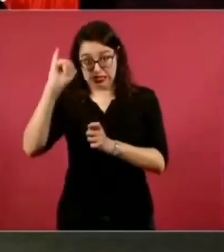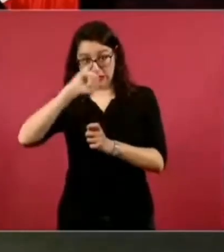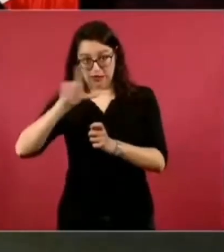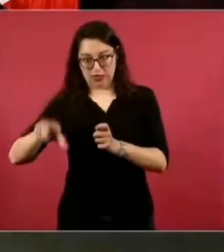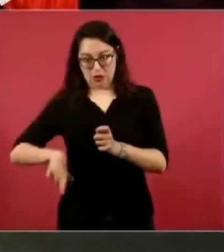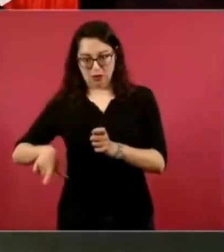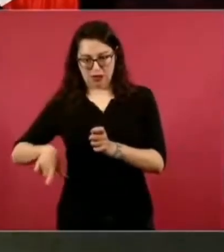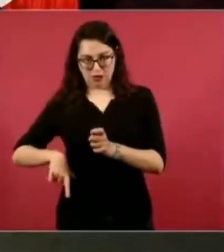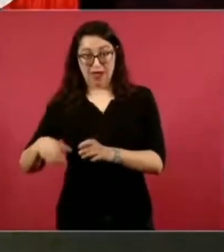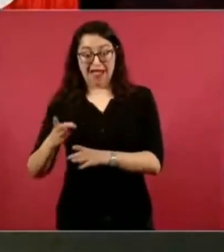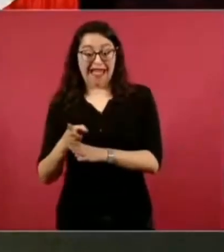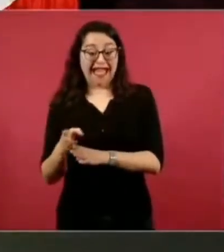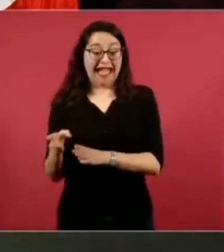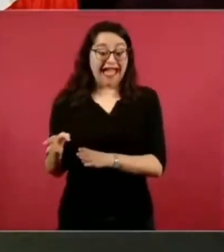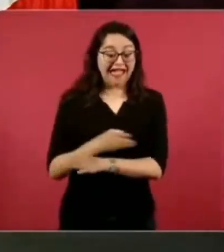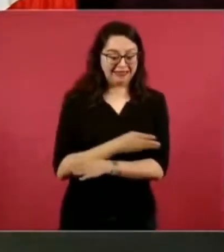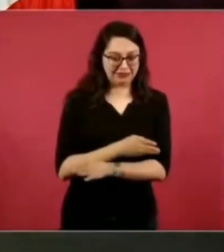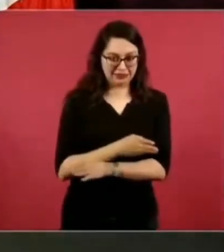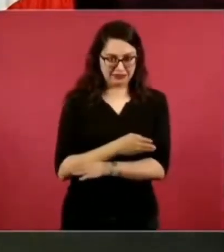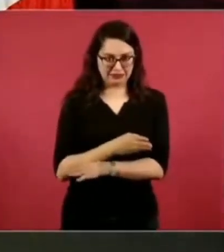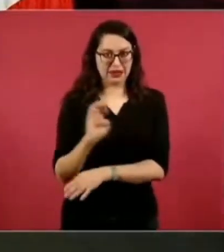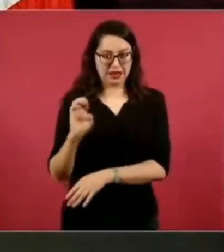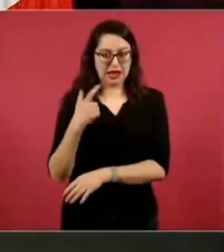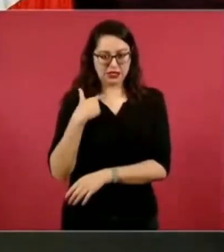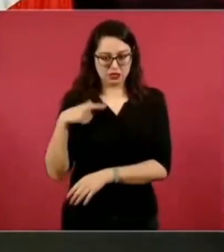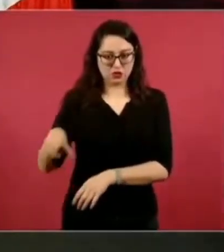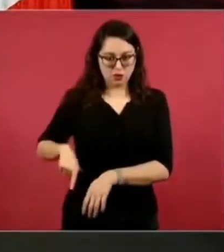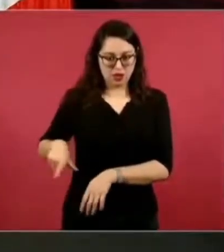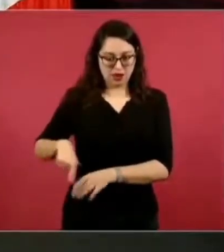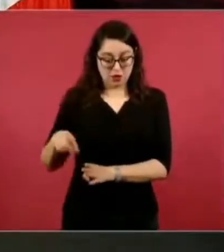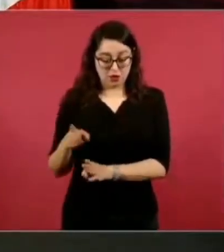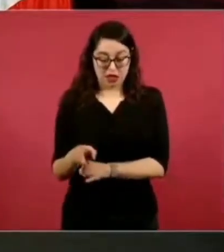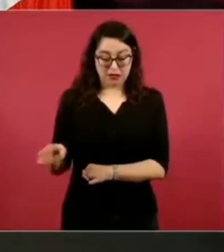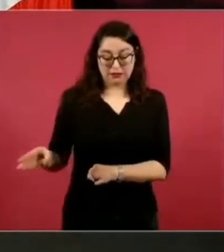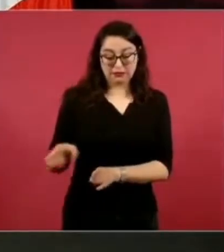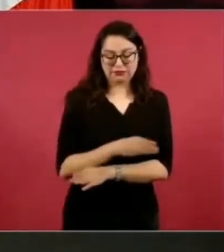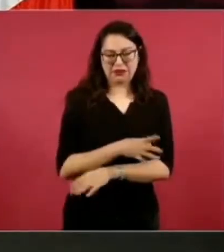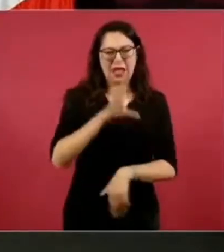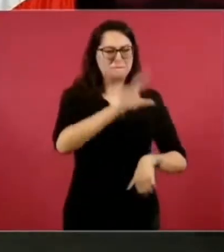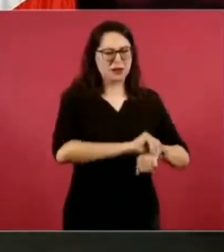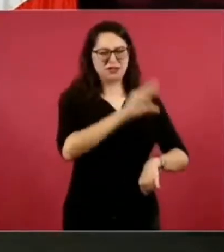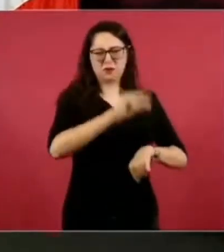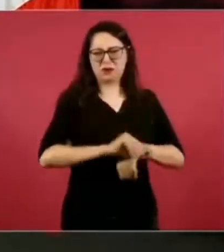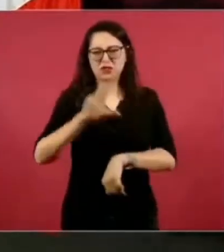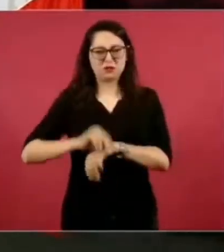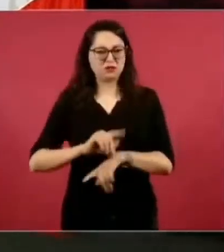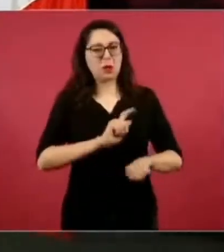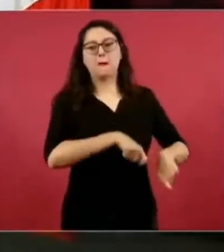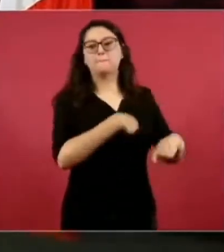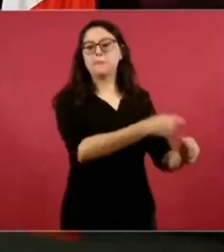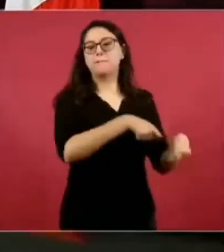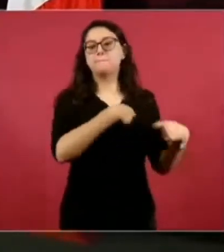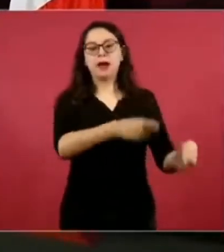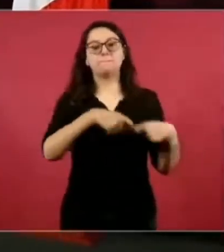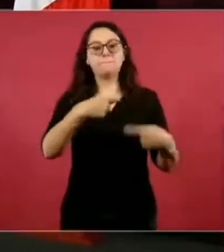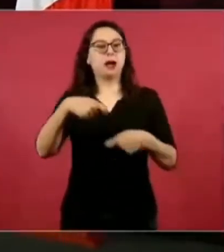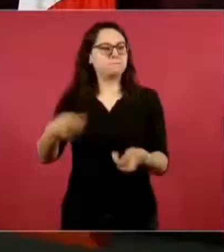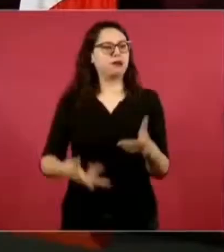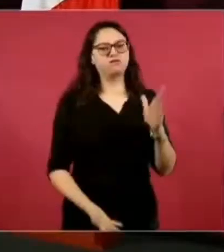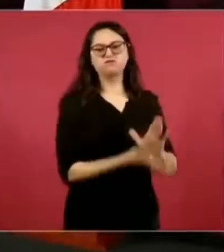una diestra de siniestro en todos lados y ella puso